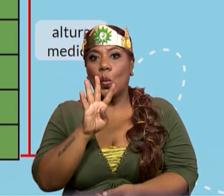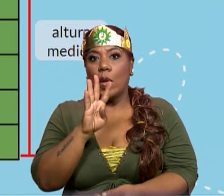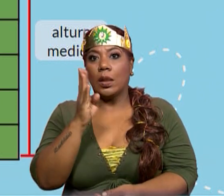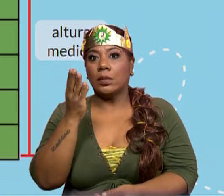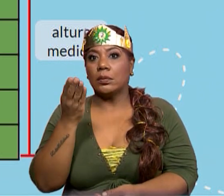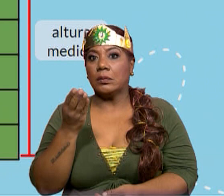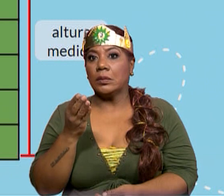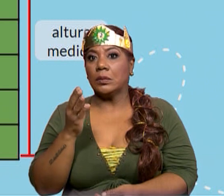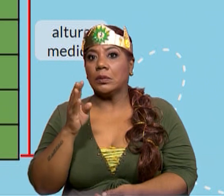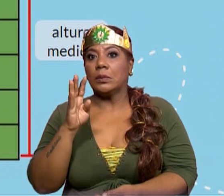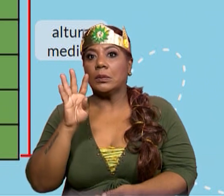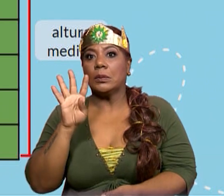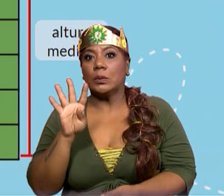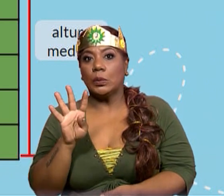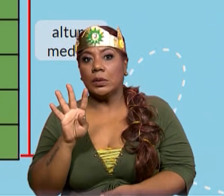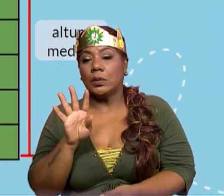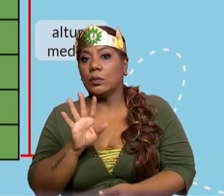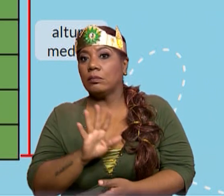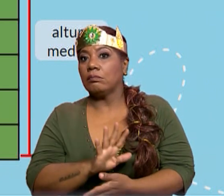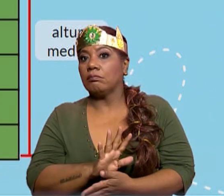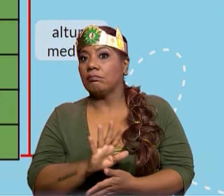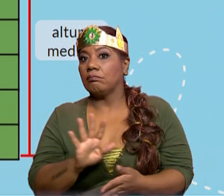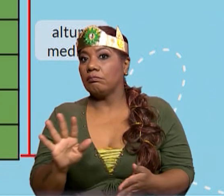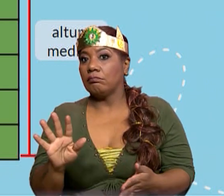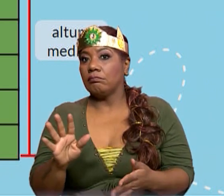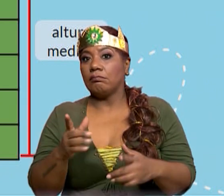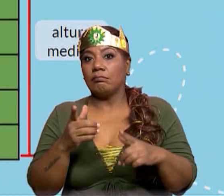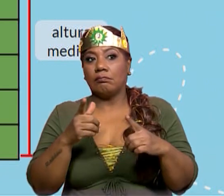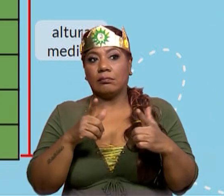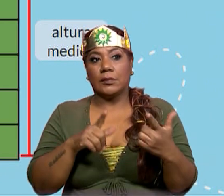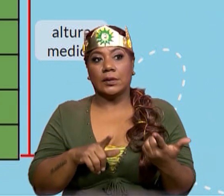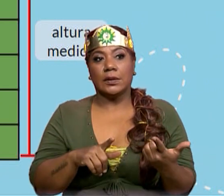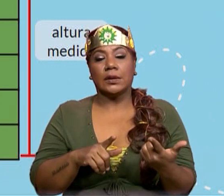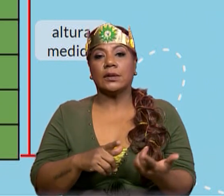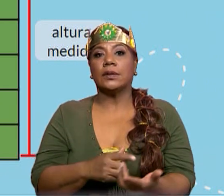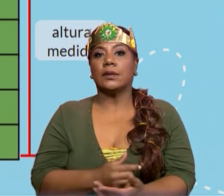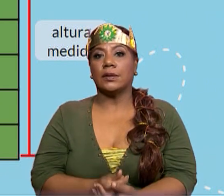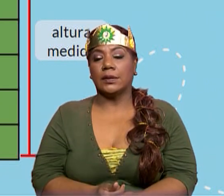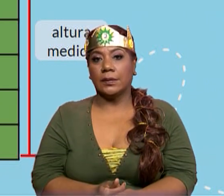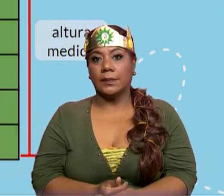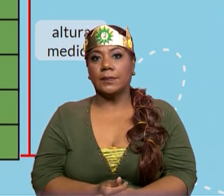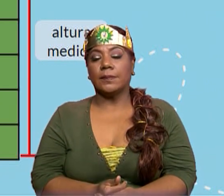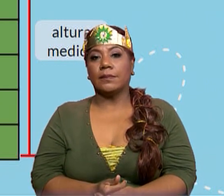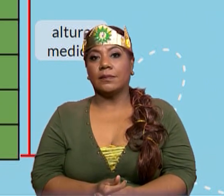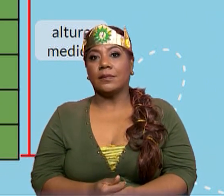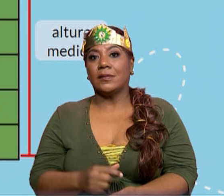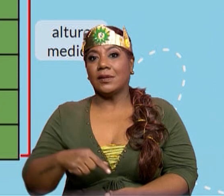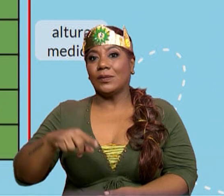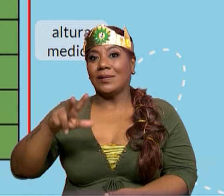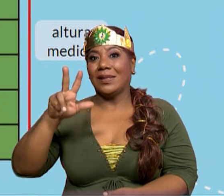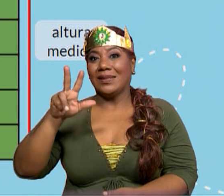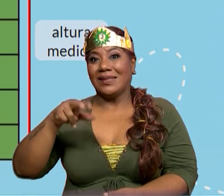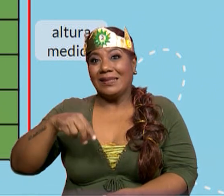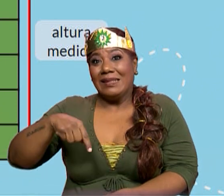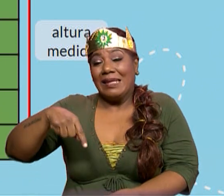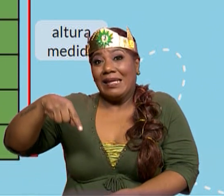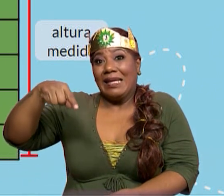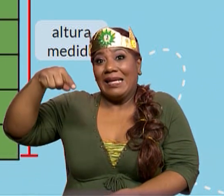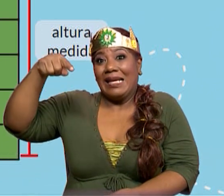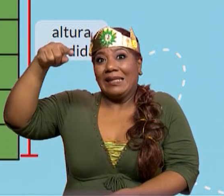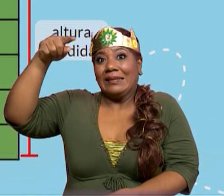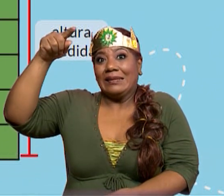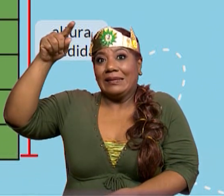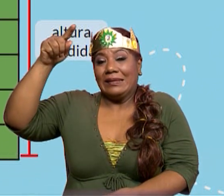hemos tomado cuatro de las cuatro partes en las que está dividida. ¿Lo ven? Y tenemos una tercera plantita un poco más